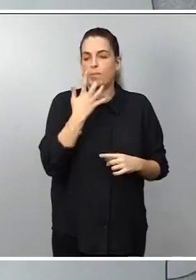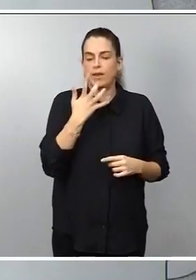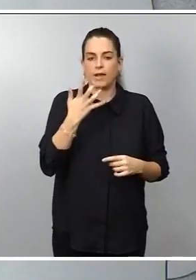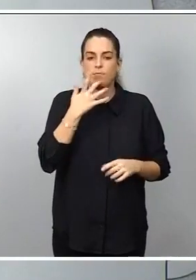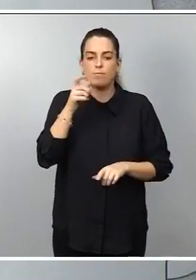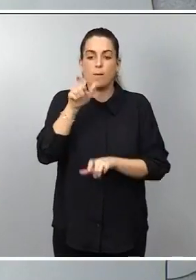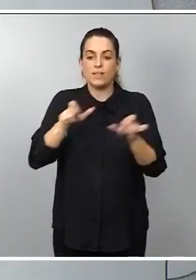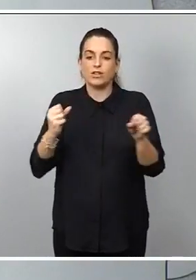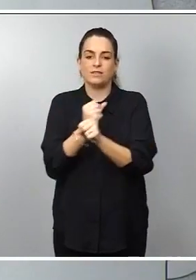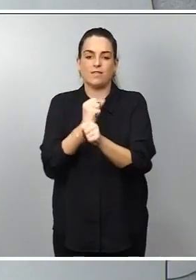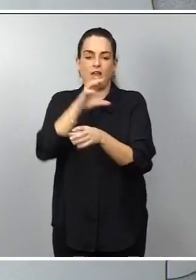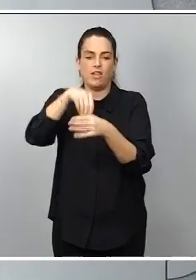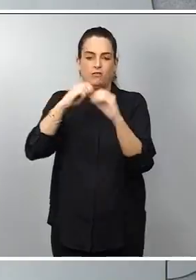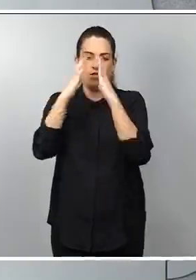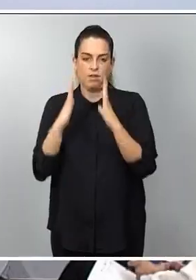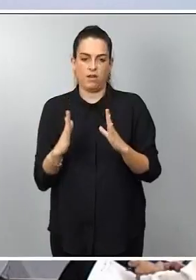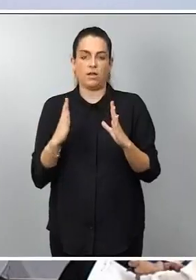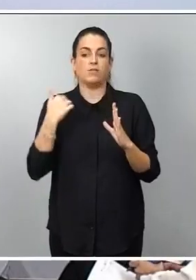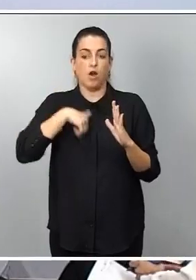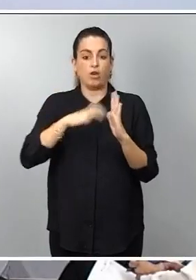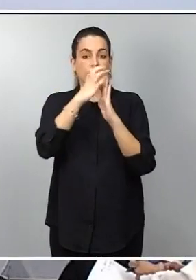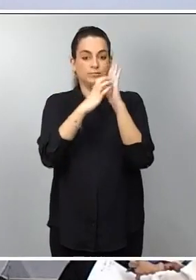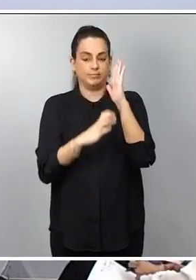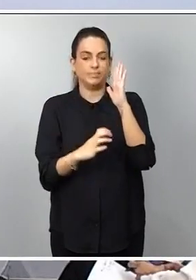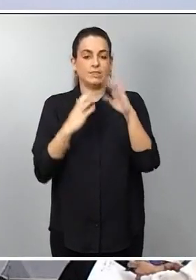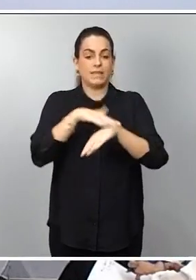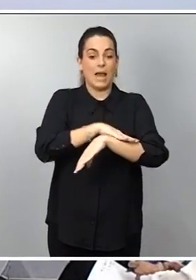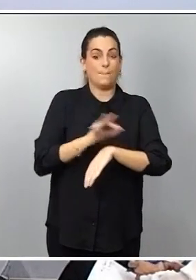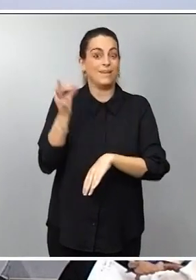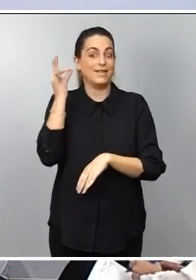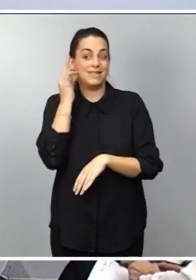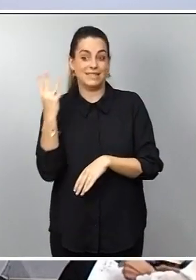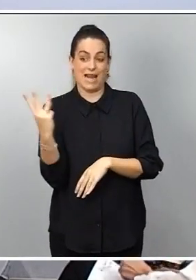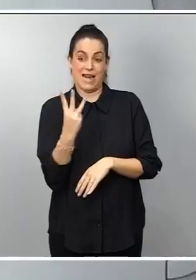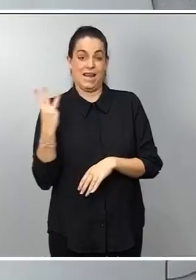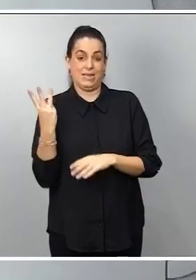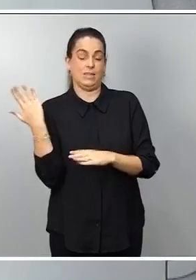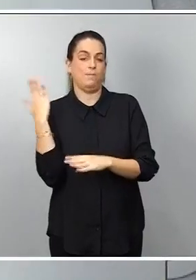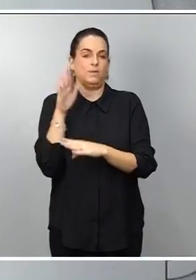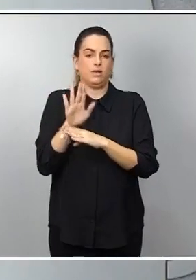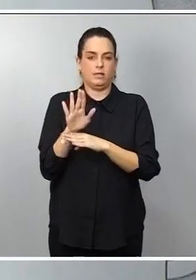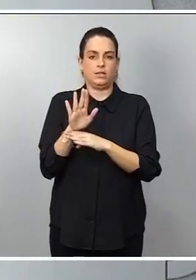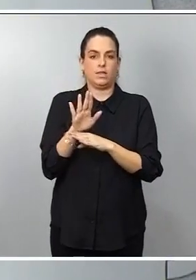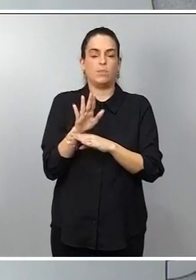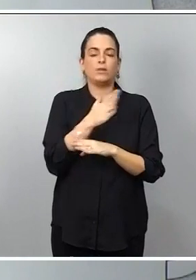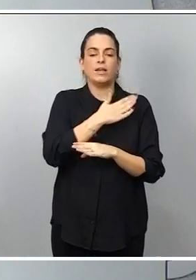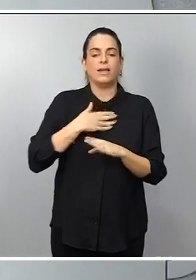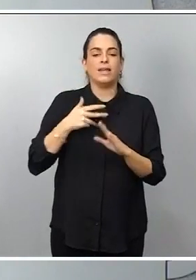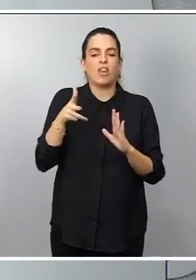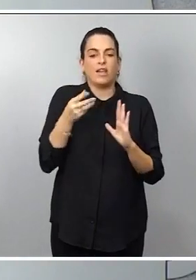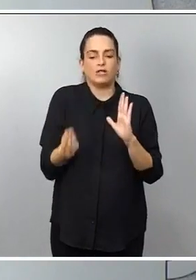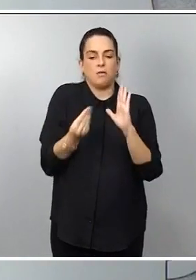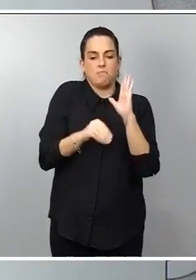traemos las ministras que comparecemos, nada más nada menos que el ensanchamiento de una de las grandes